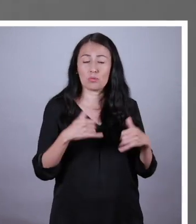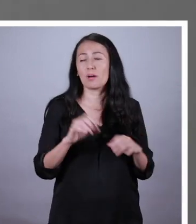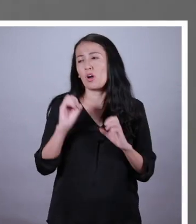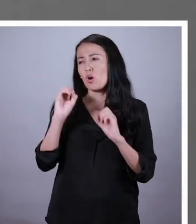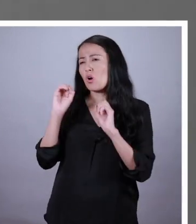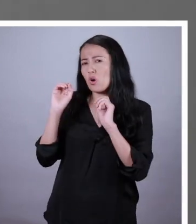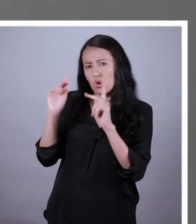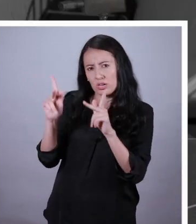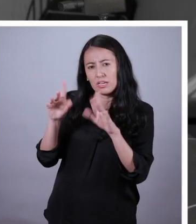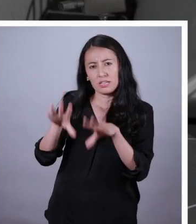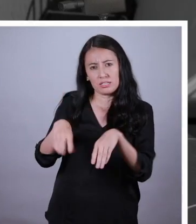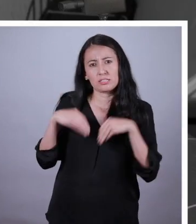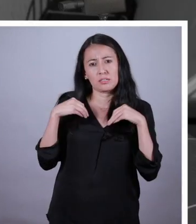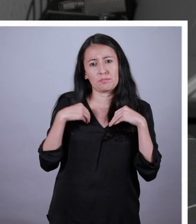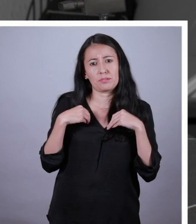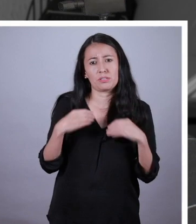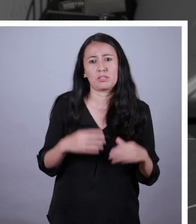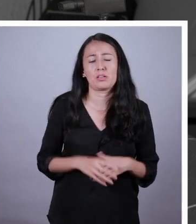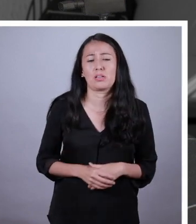Ok, acepto